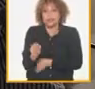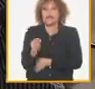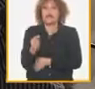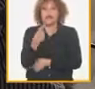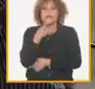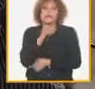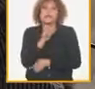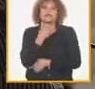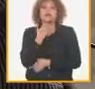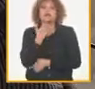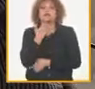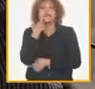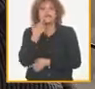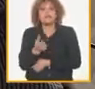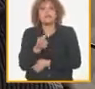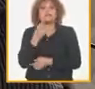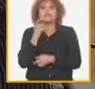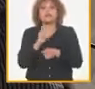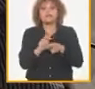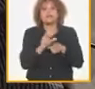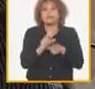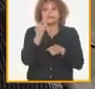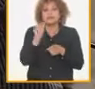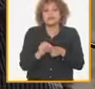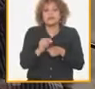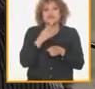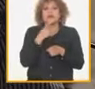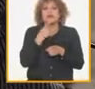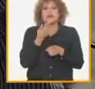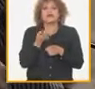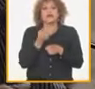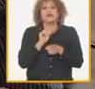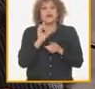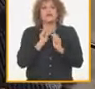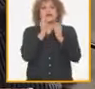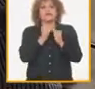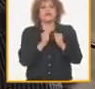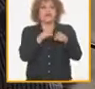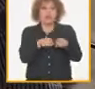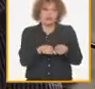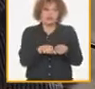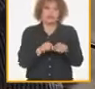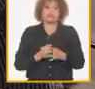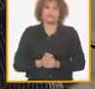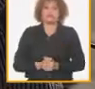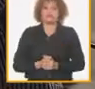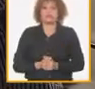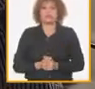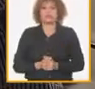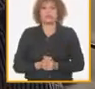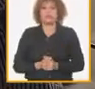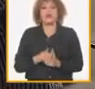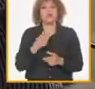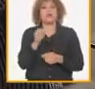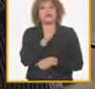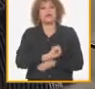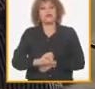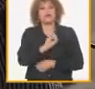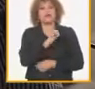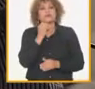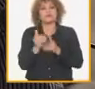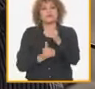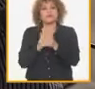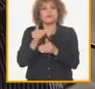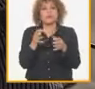estuviera ahí o para cinco alumnos que ese cafetalero estuviera ahí hicimos un proceso que reordenamos un proceso importante y ahora reagrupamos todo